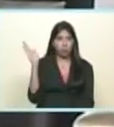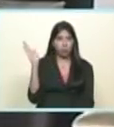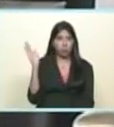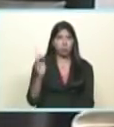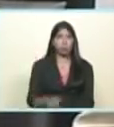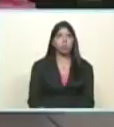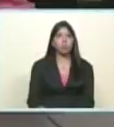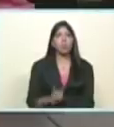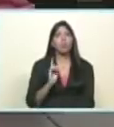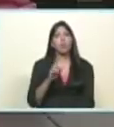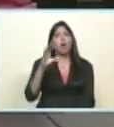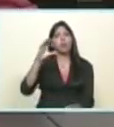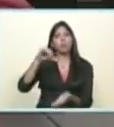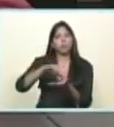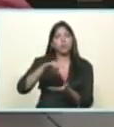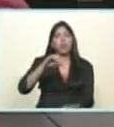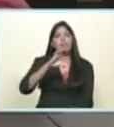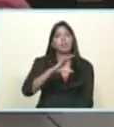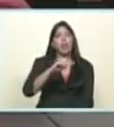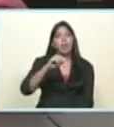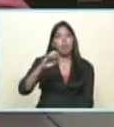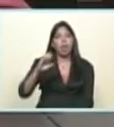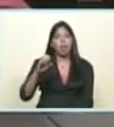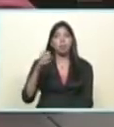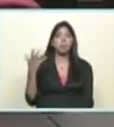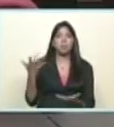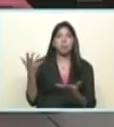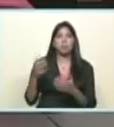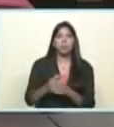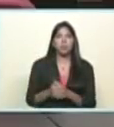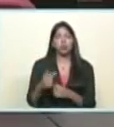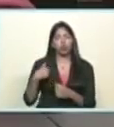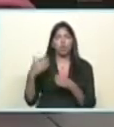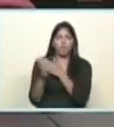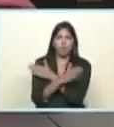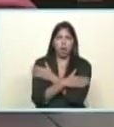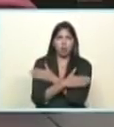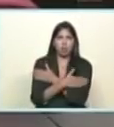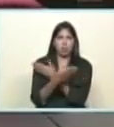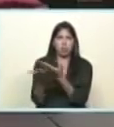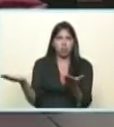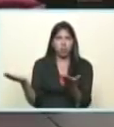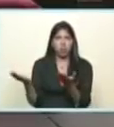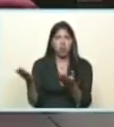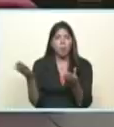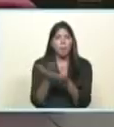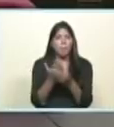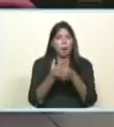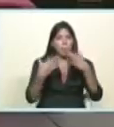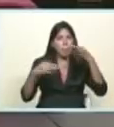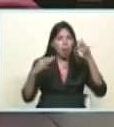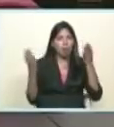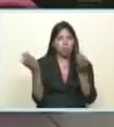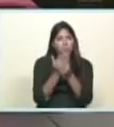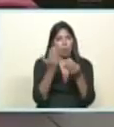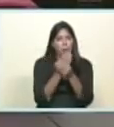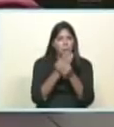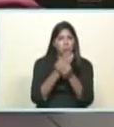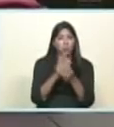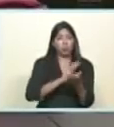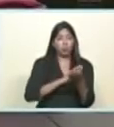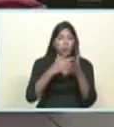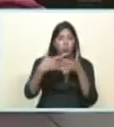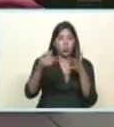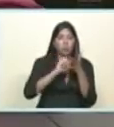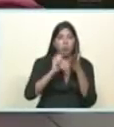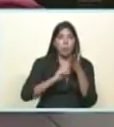quiero felicitarlo para consignar un conjunto de documentos que ha elaborado un conjunto